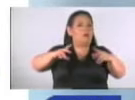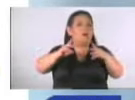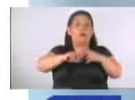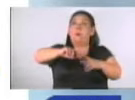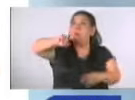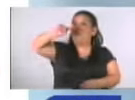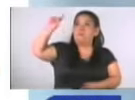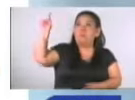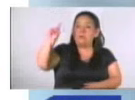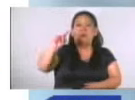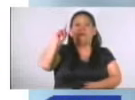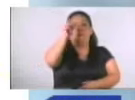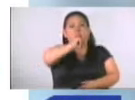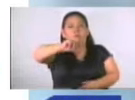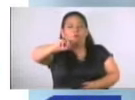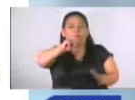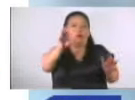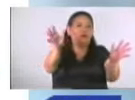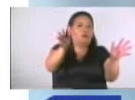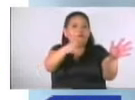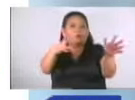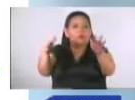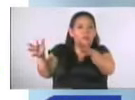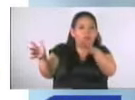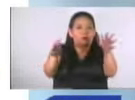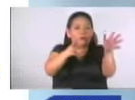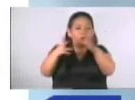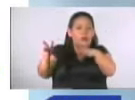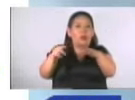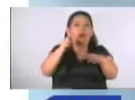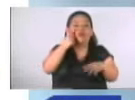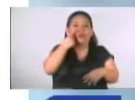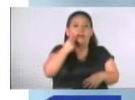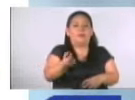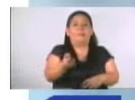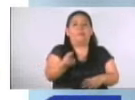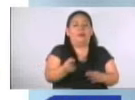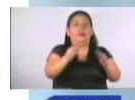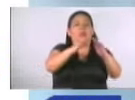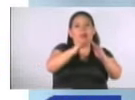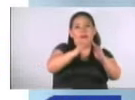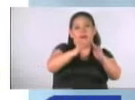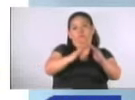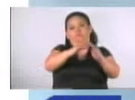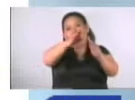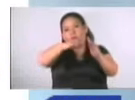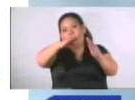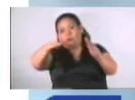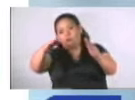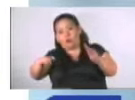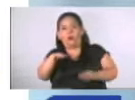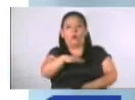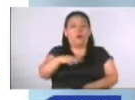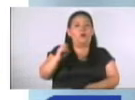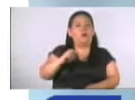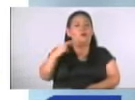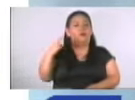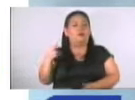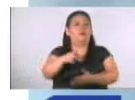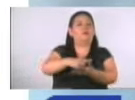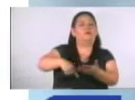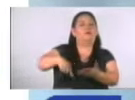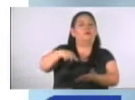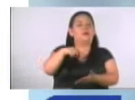ráfagas de viento y actividad eléctrica con énfasis en la cordillera volcánica y zona montañosa norte, zona oriental, centro y